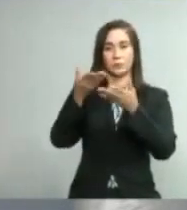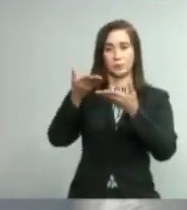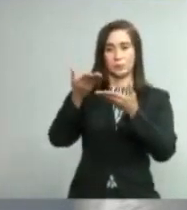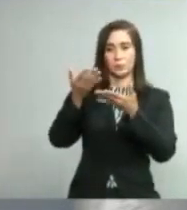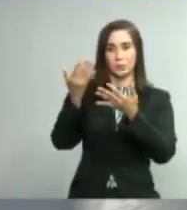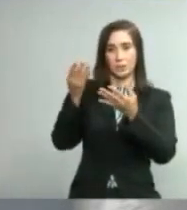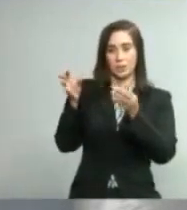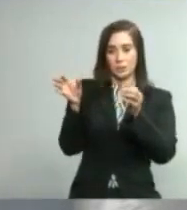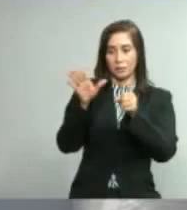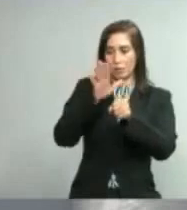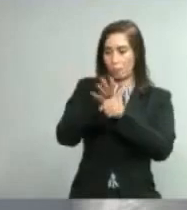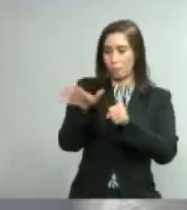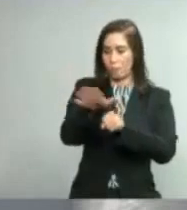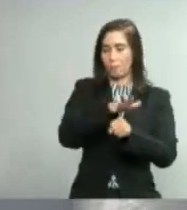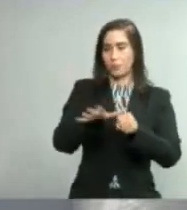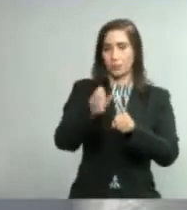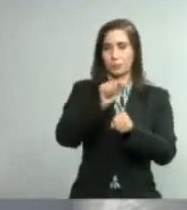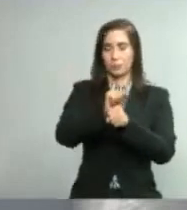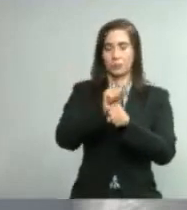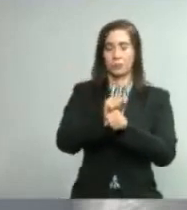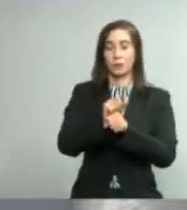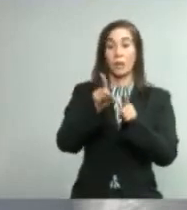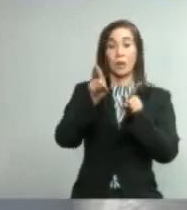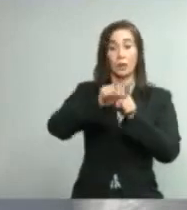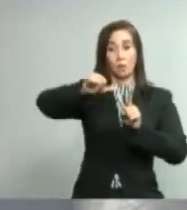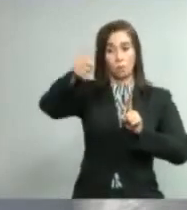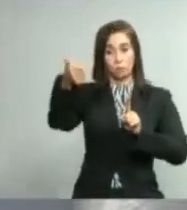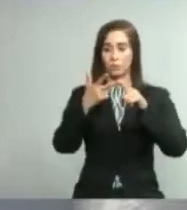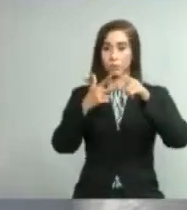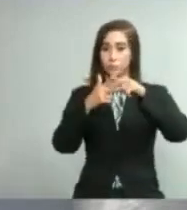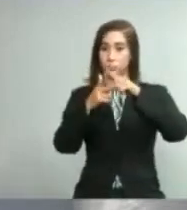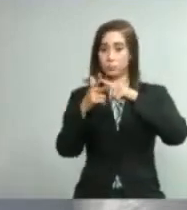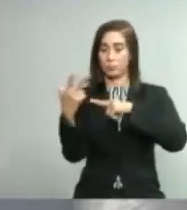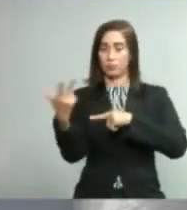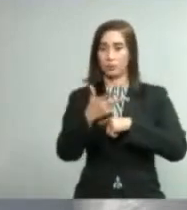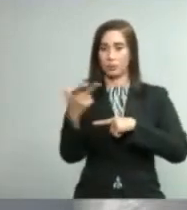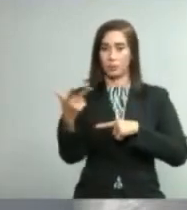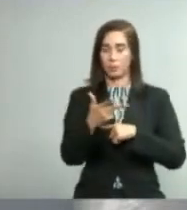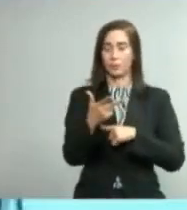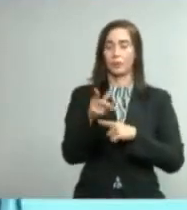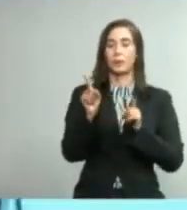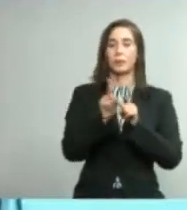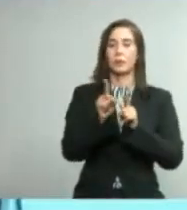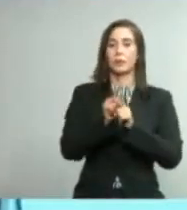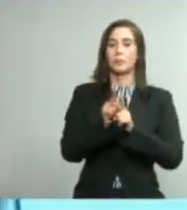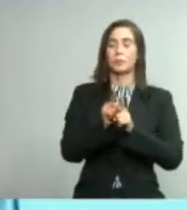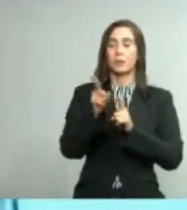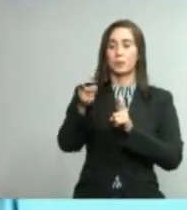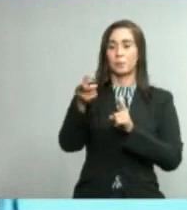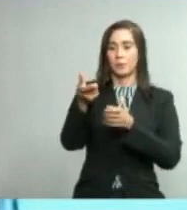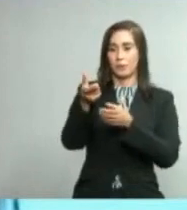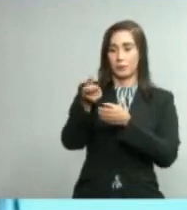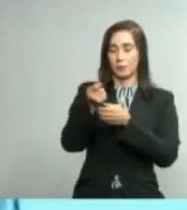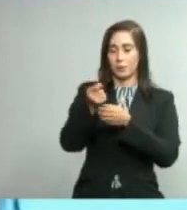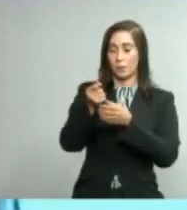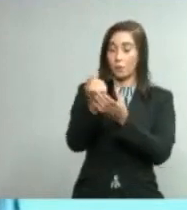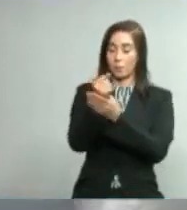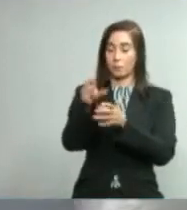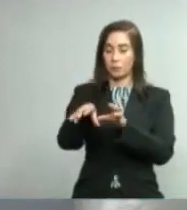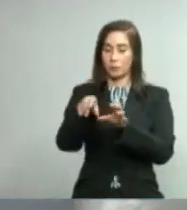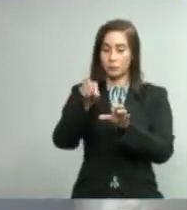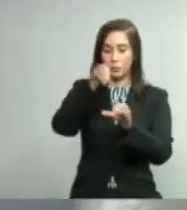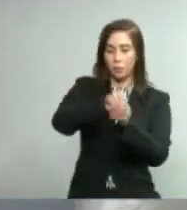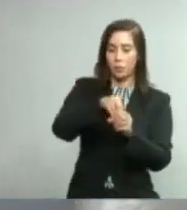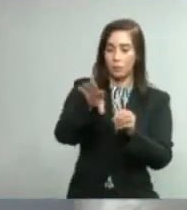insumos. Dispone también de tres equipos que son de extracción manual y eso